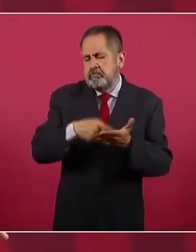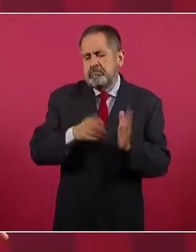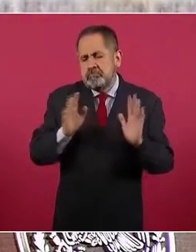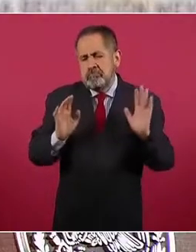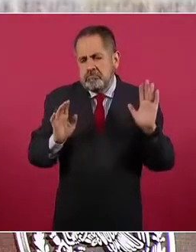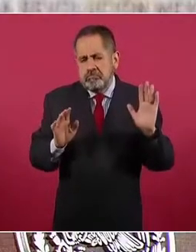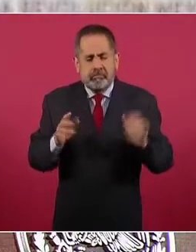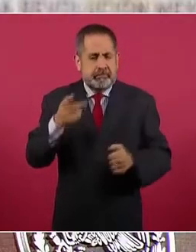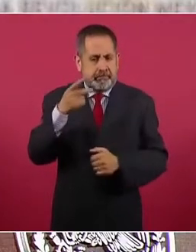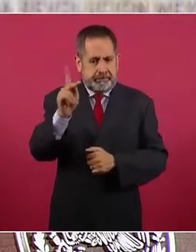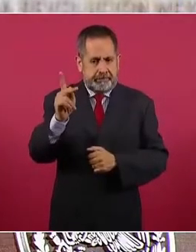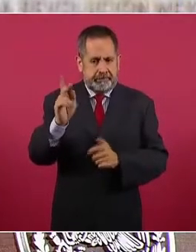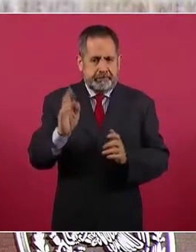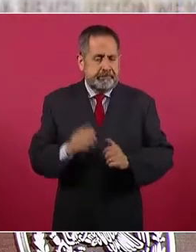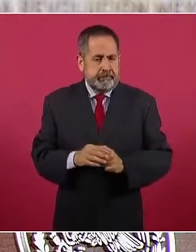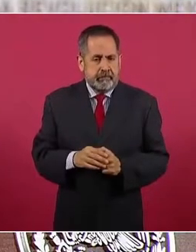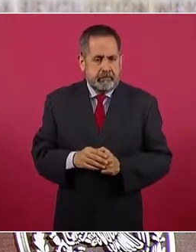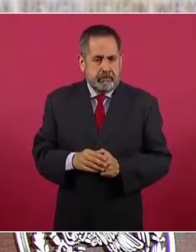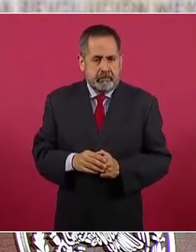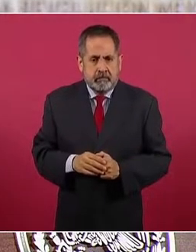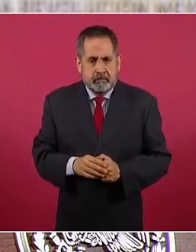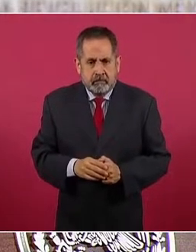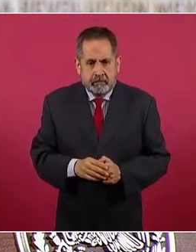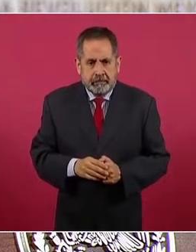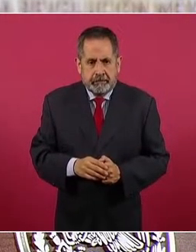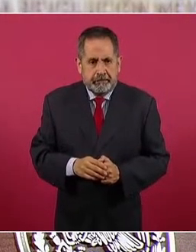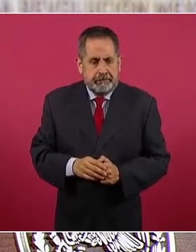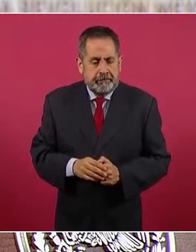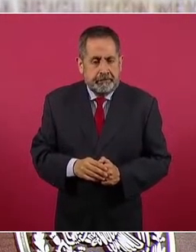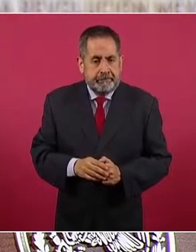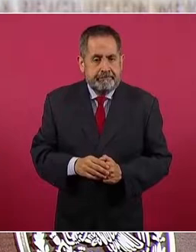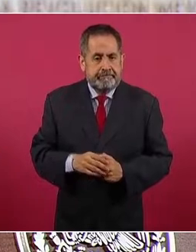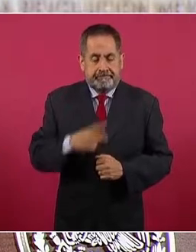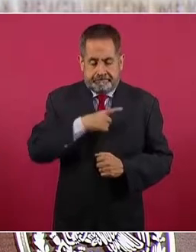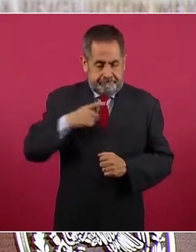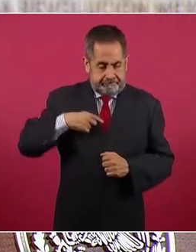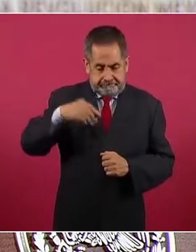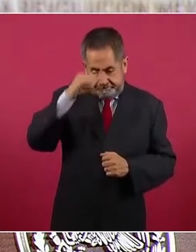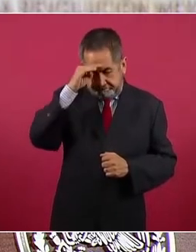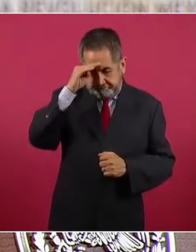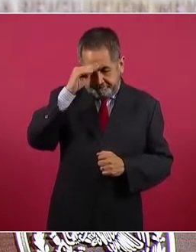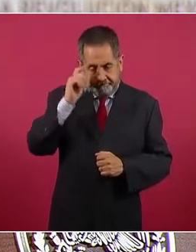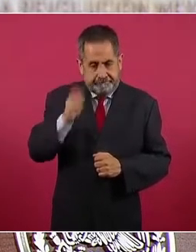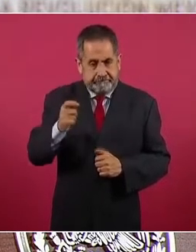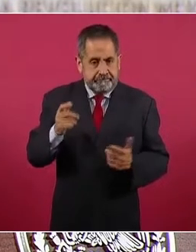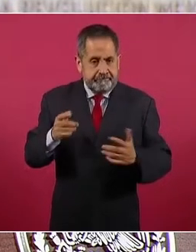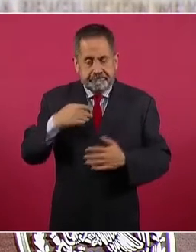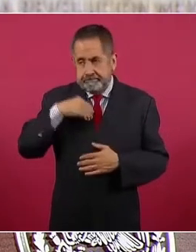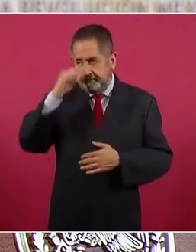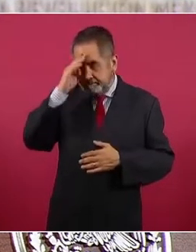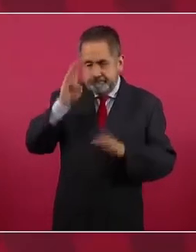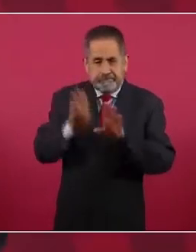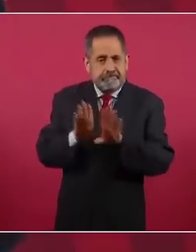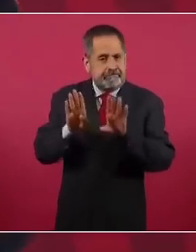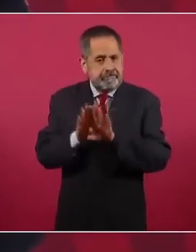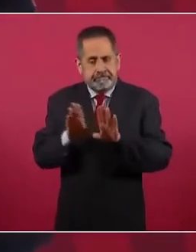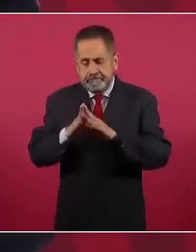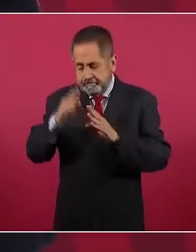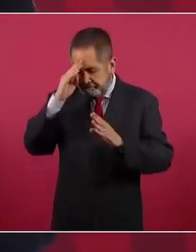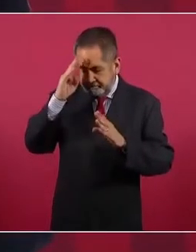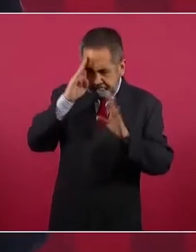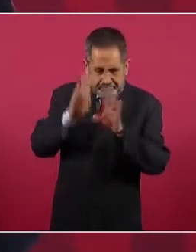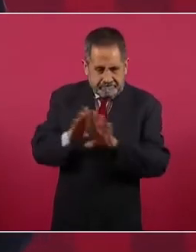tenemos nosotros que buscarle la forma